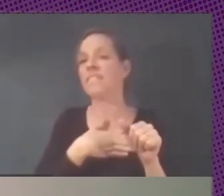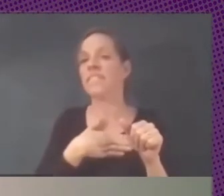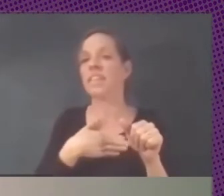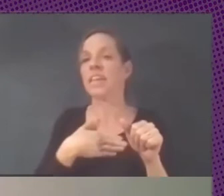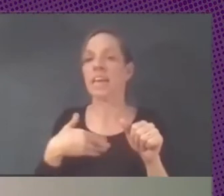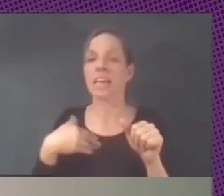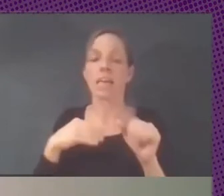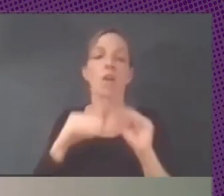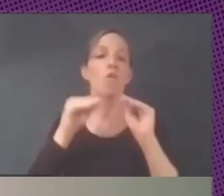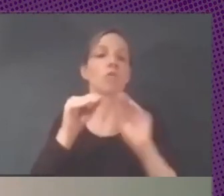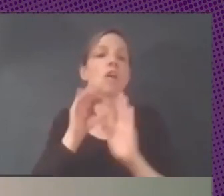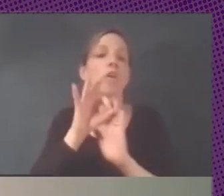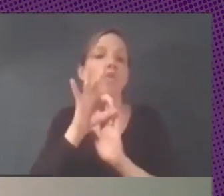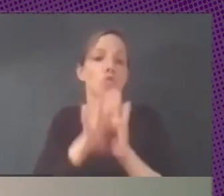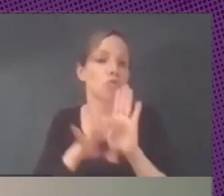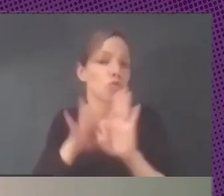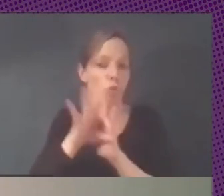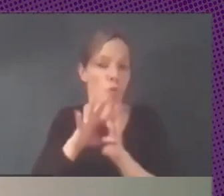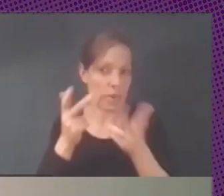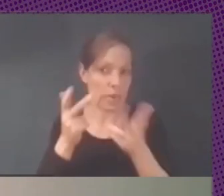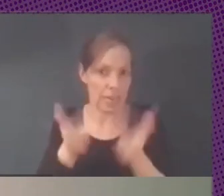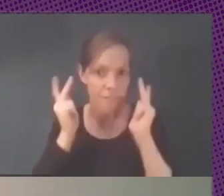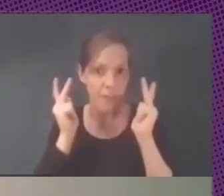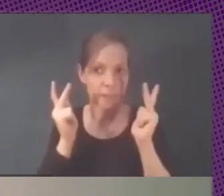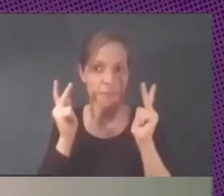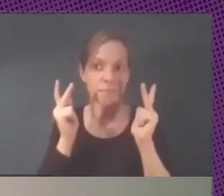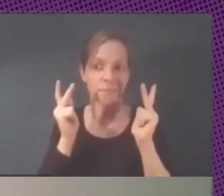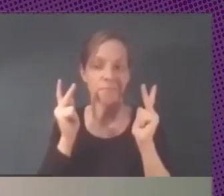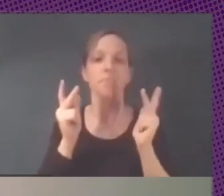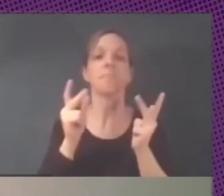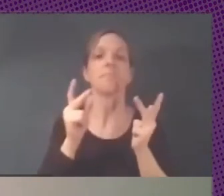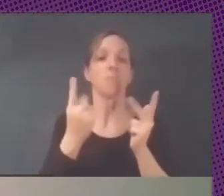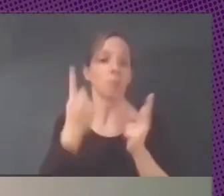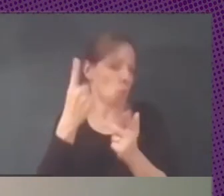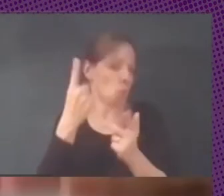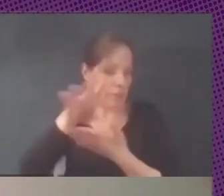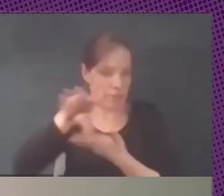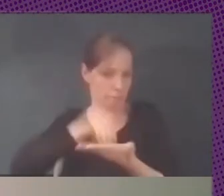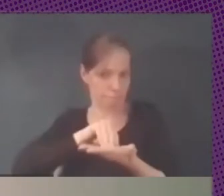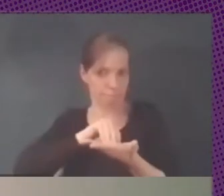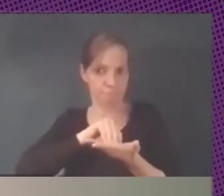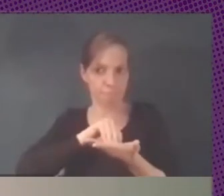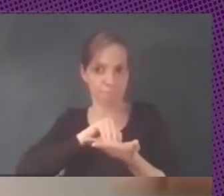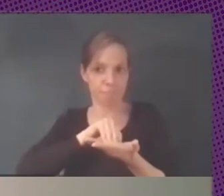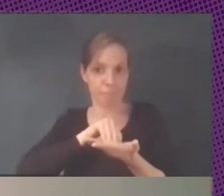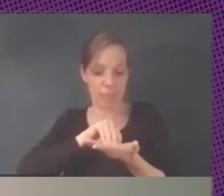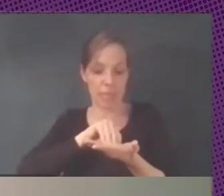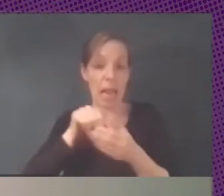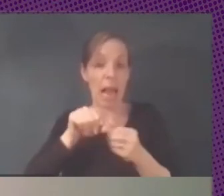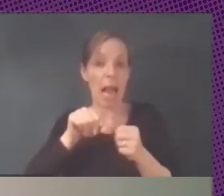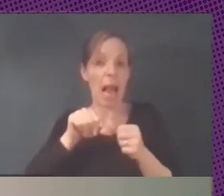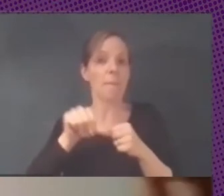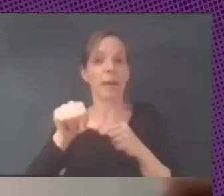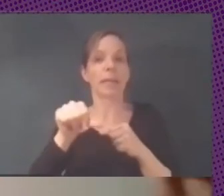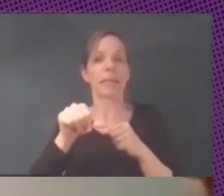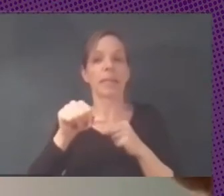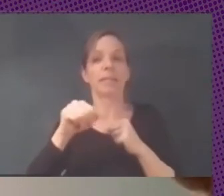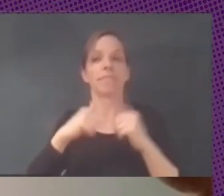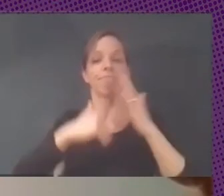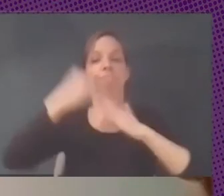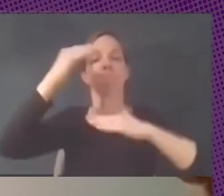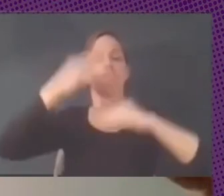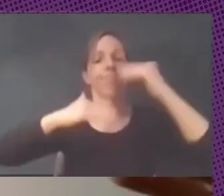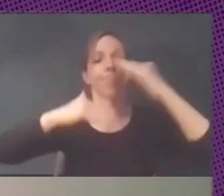software libre disponible lo toma y sobre él construye una capa vamos a decir una capa central